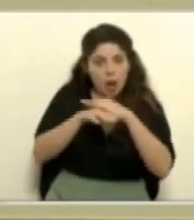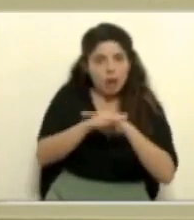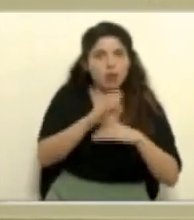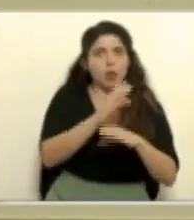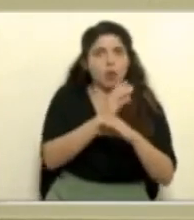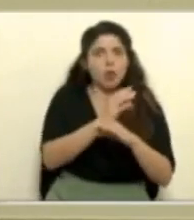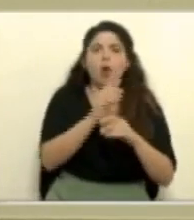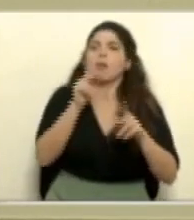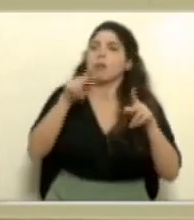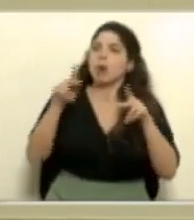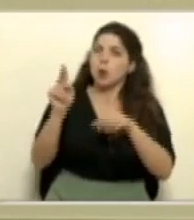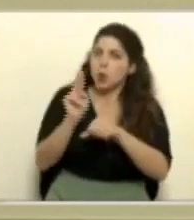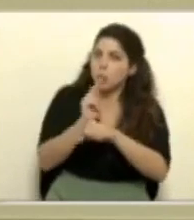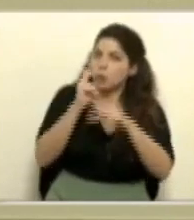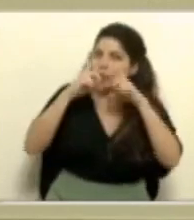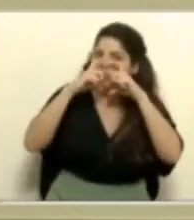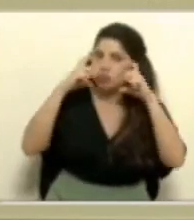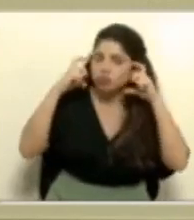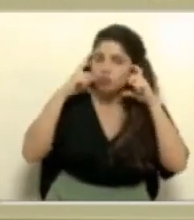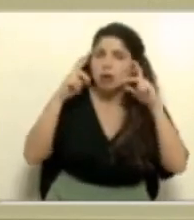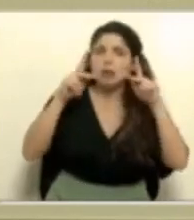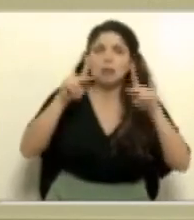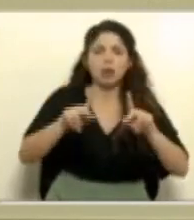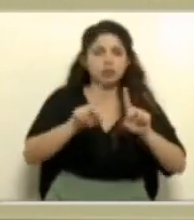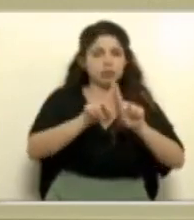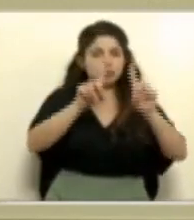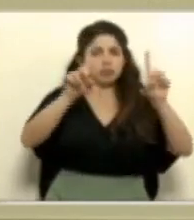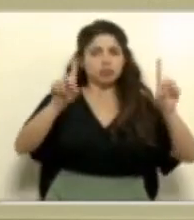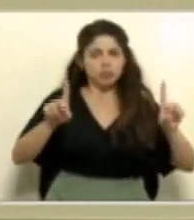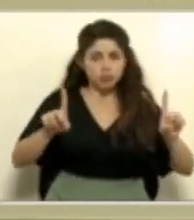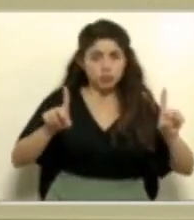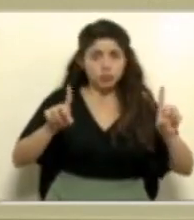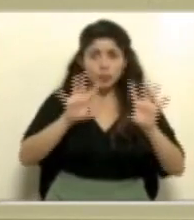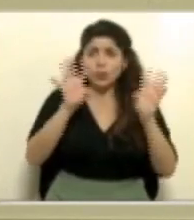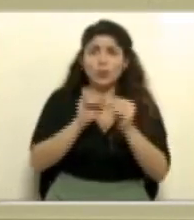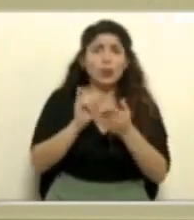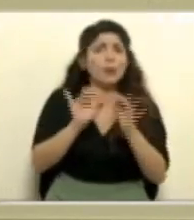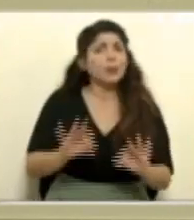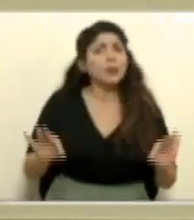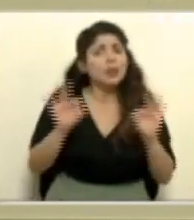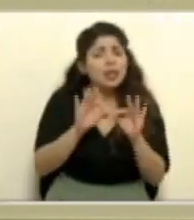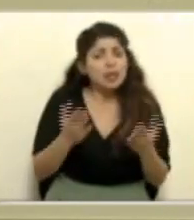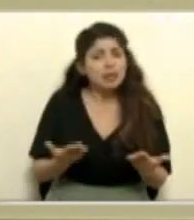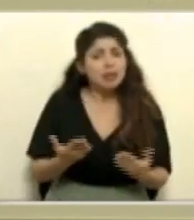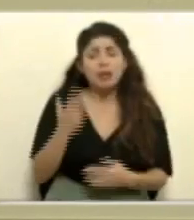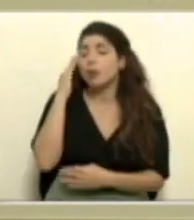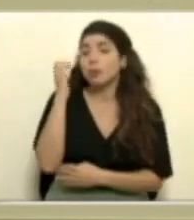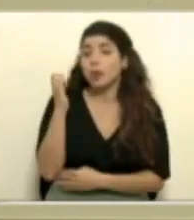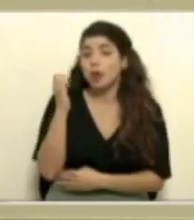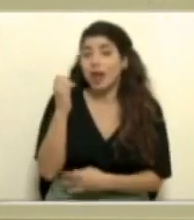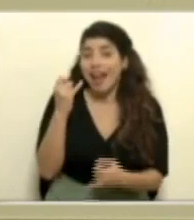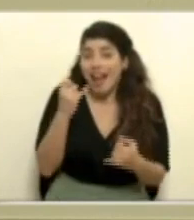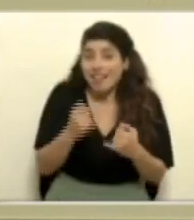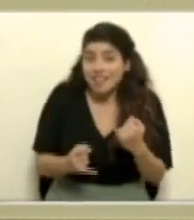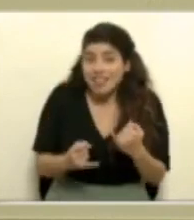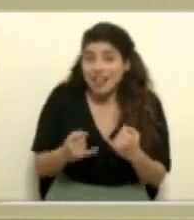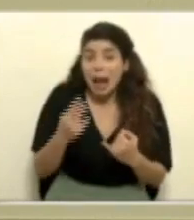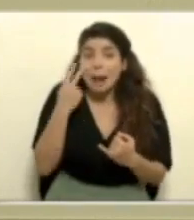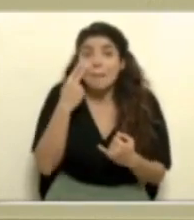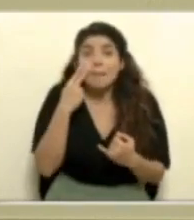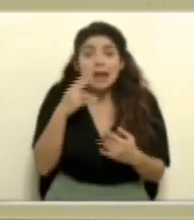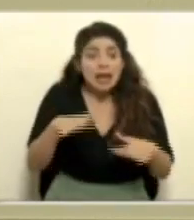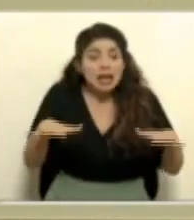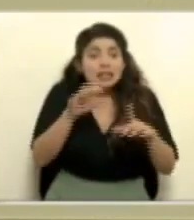el uso de mascarilla, el distanciamiento, y eso es importante porque al final lo que vemos en medio de todo esto es